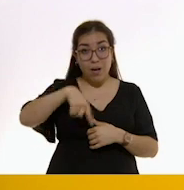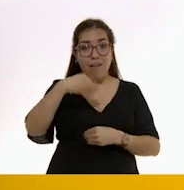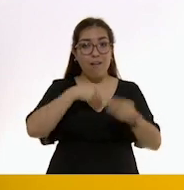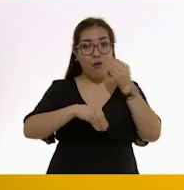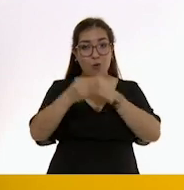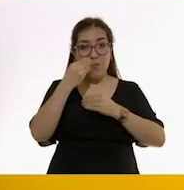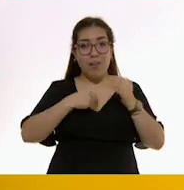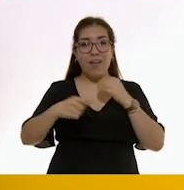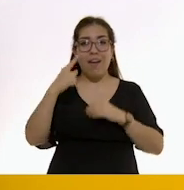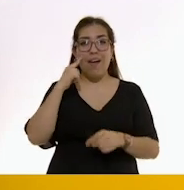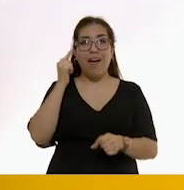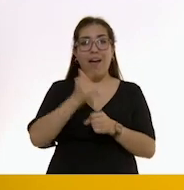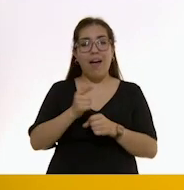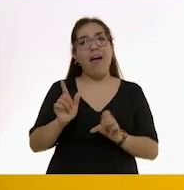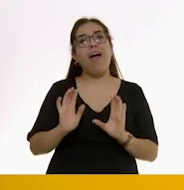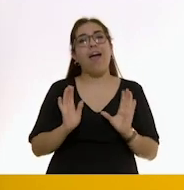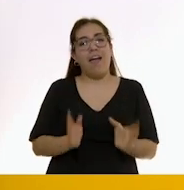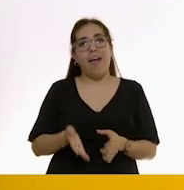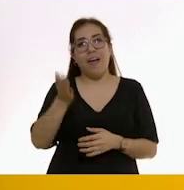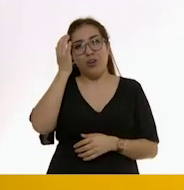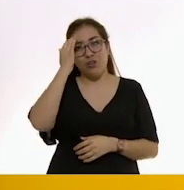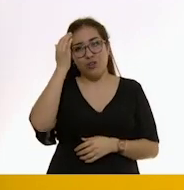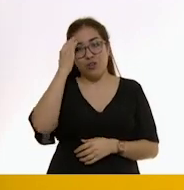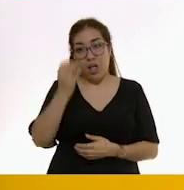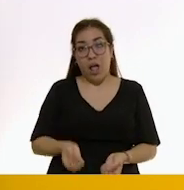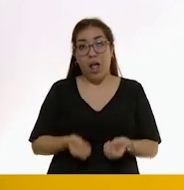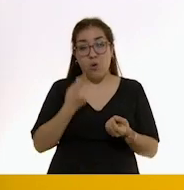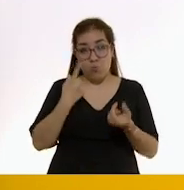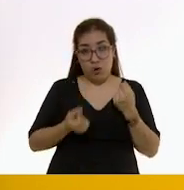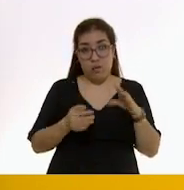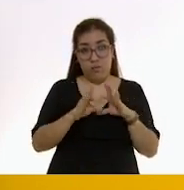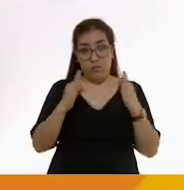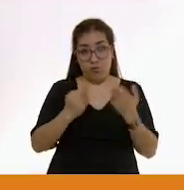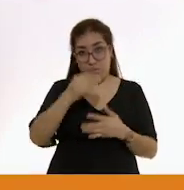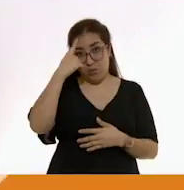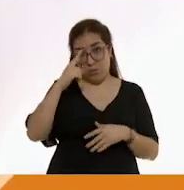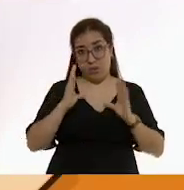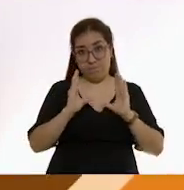conocer algunas de estas estrategias para una hora de la comida más amena.